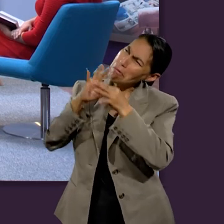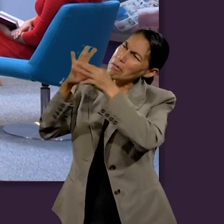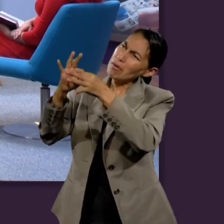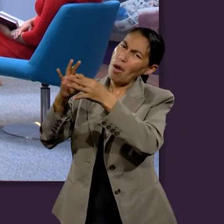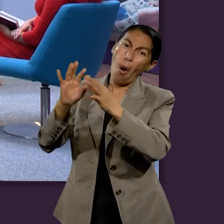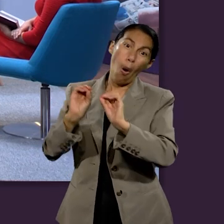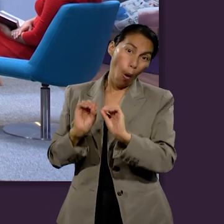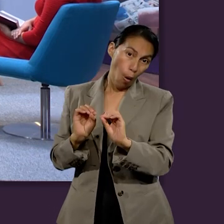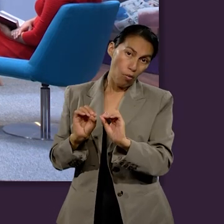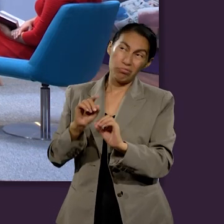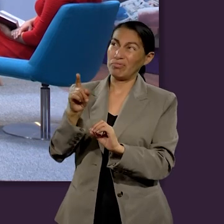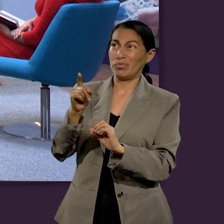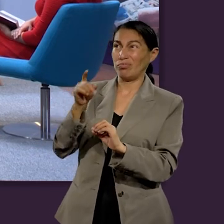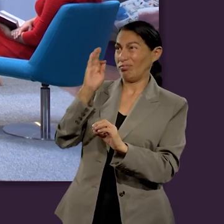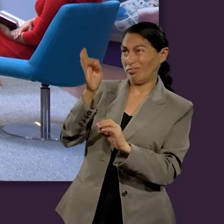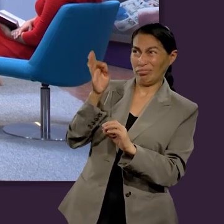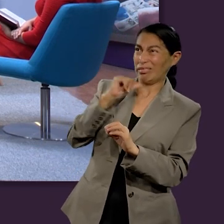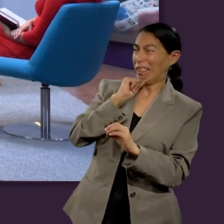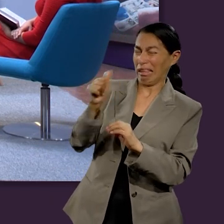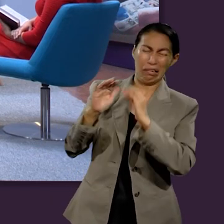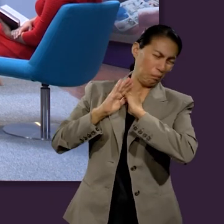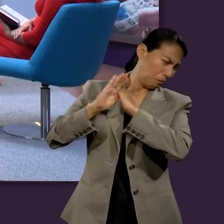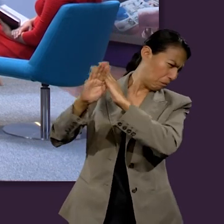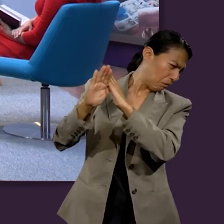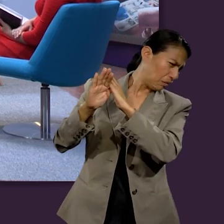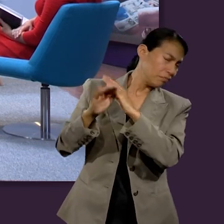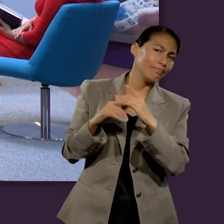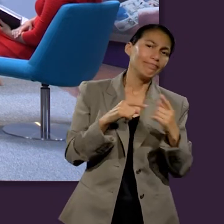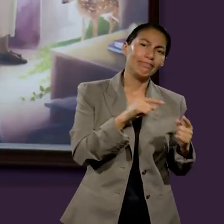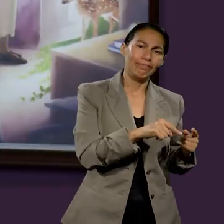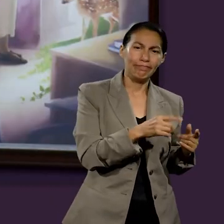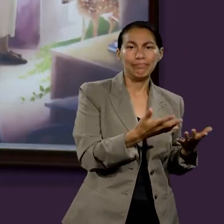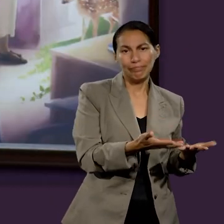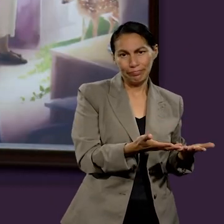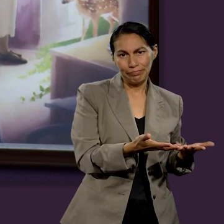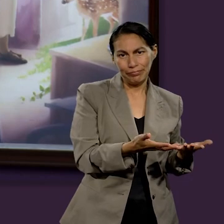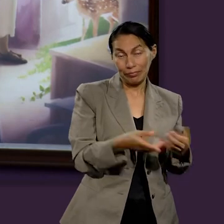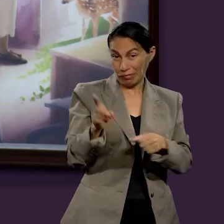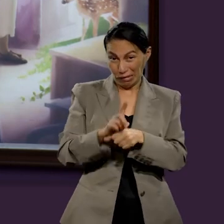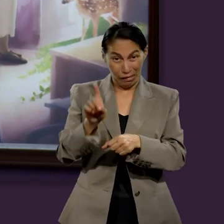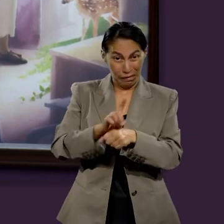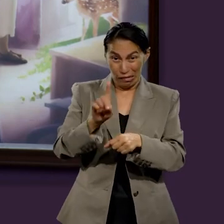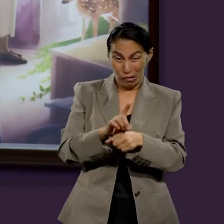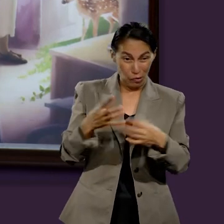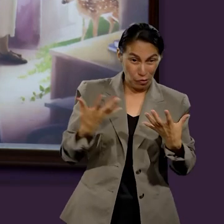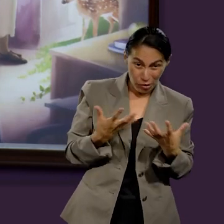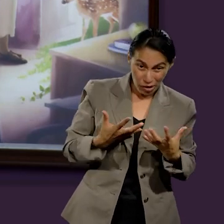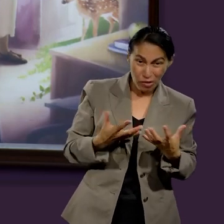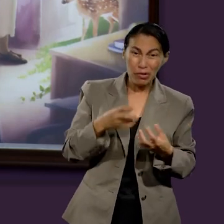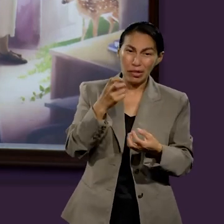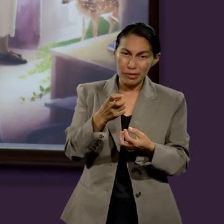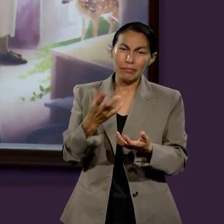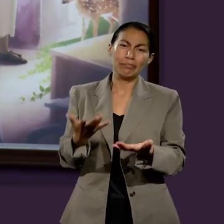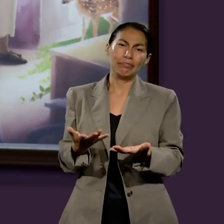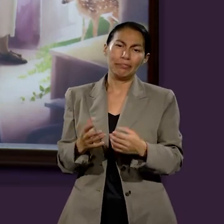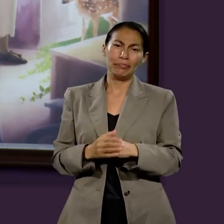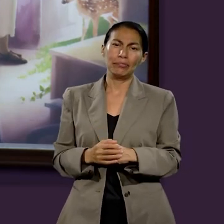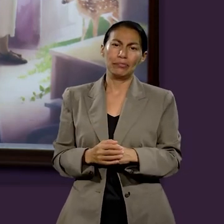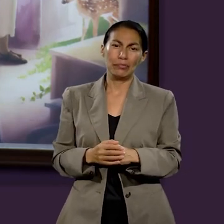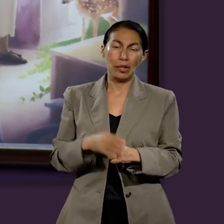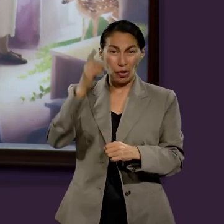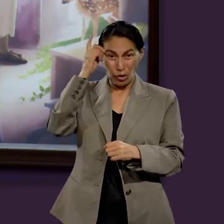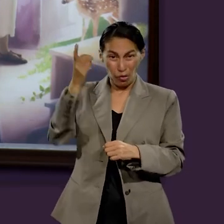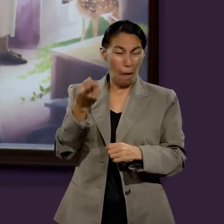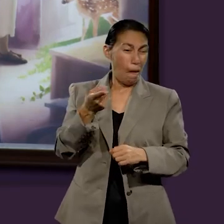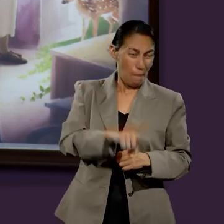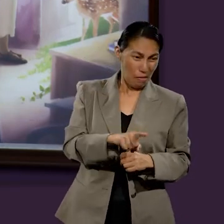pensamiento, cada nuestro acto, todo lo que nosotros vivimos día tras día tiene que ver